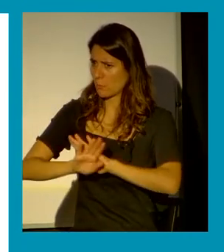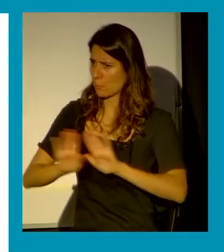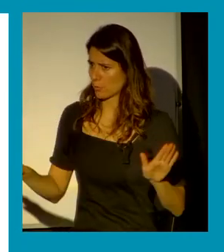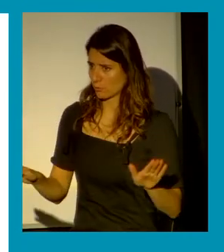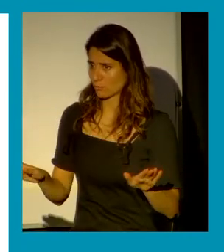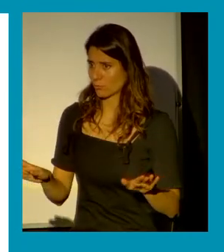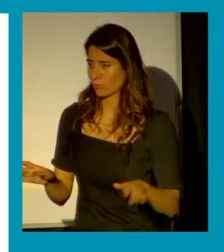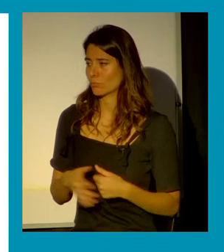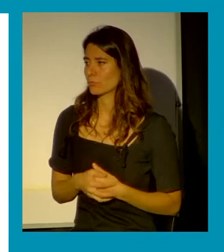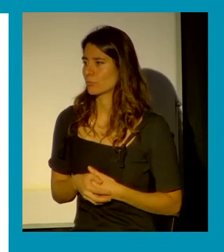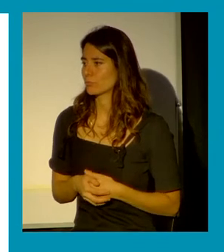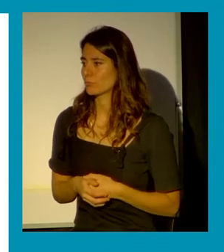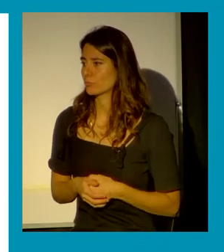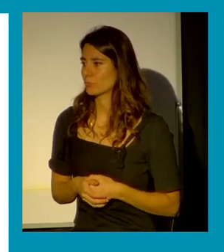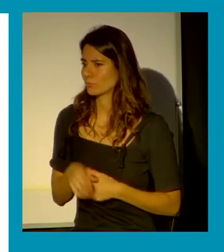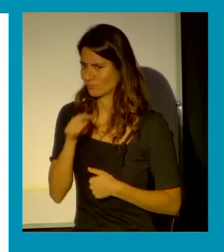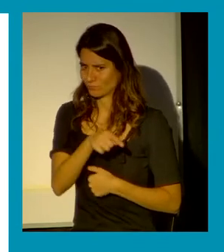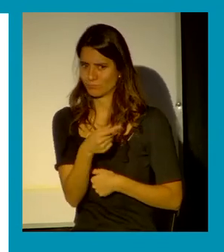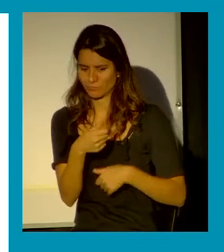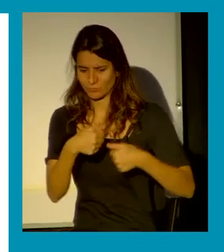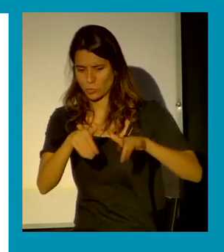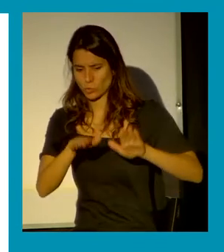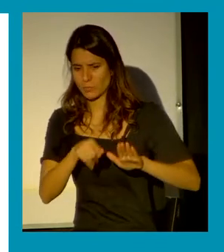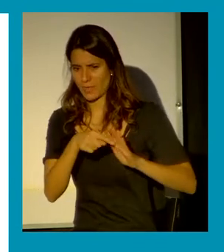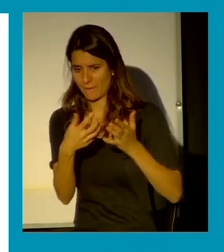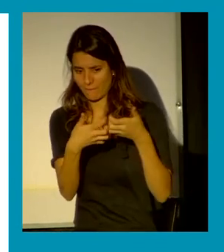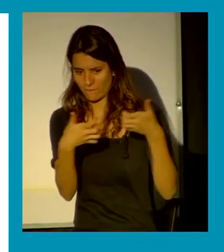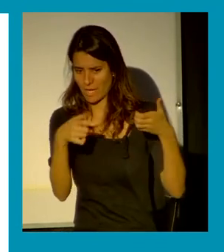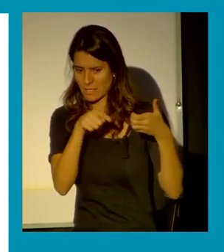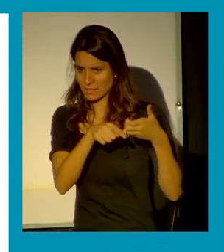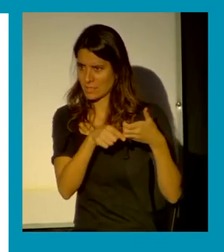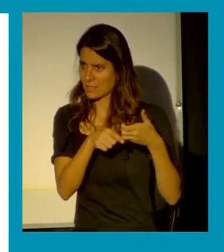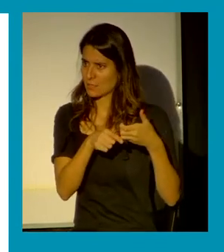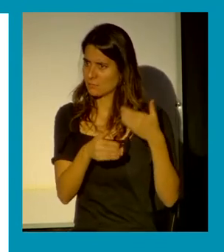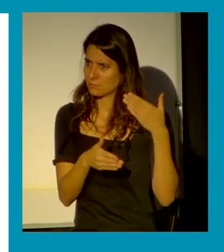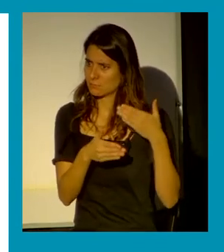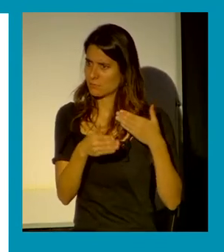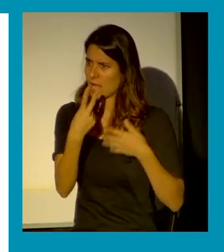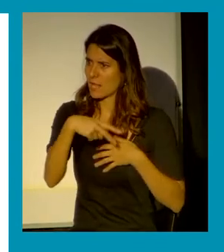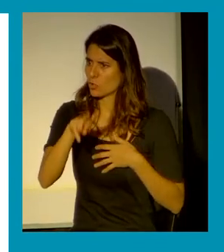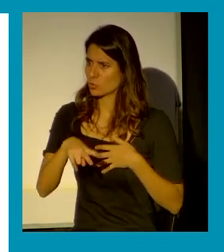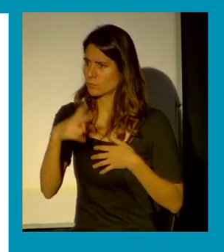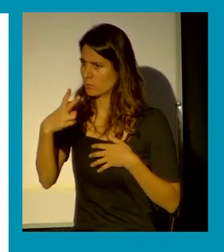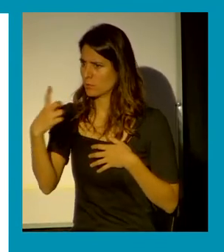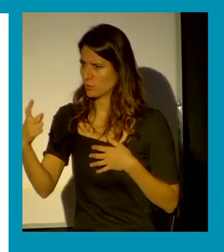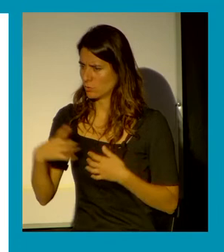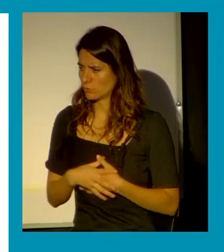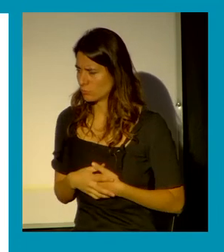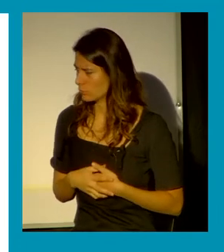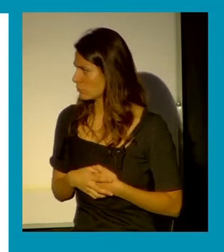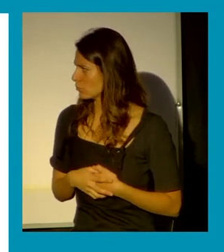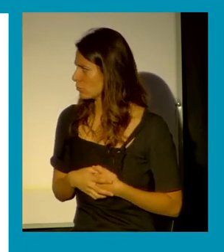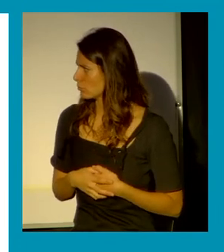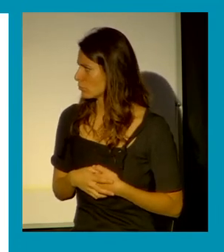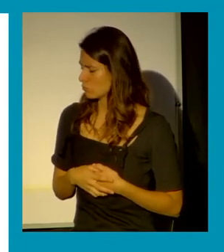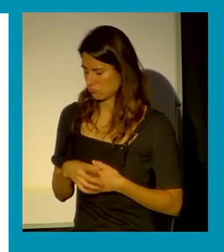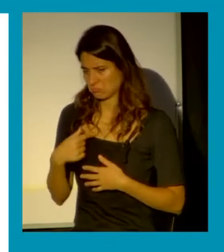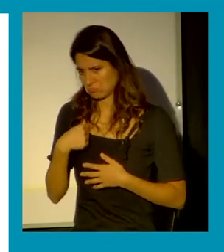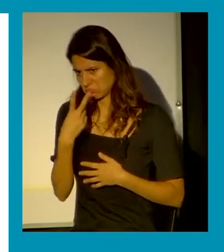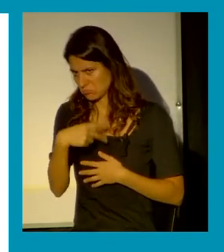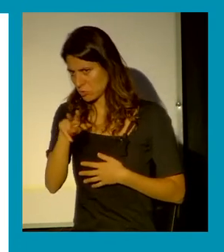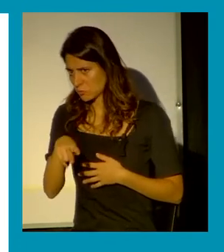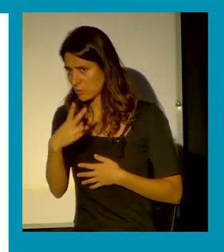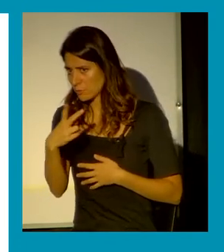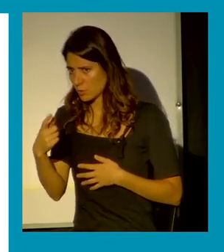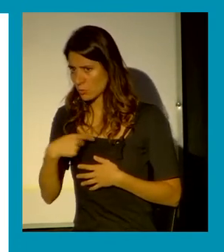Y veo salir esto del año 21 y les digo pues yo llevo 20 años aquí y me vine del ejercicio profesional de abogada en temas de